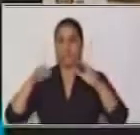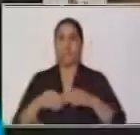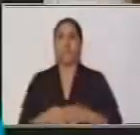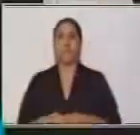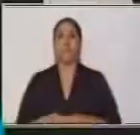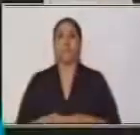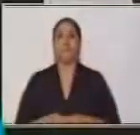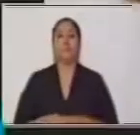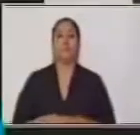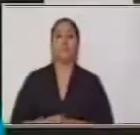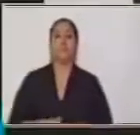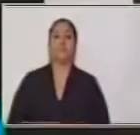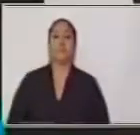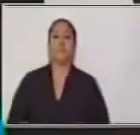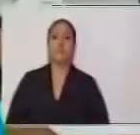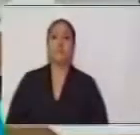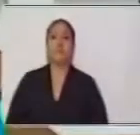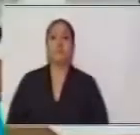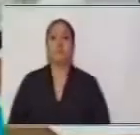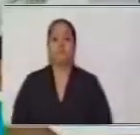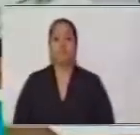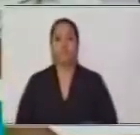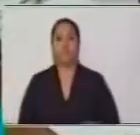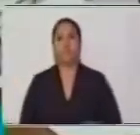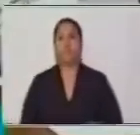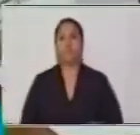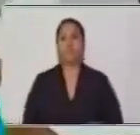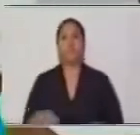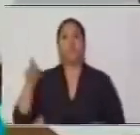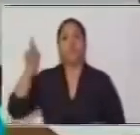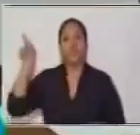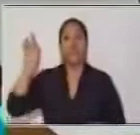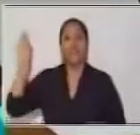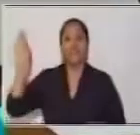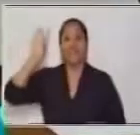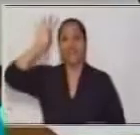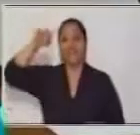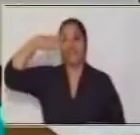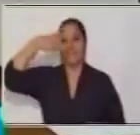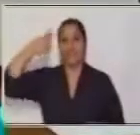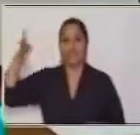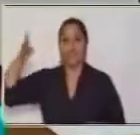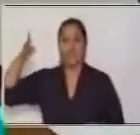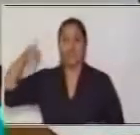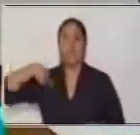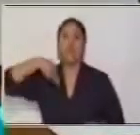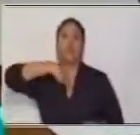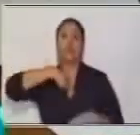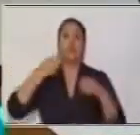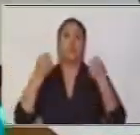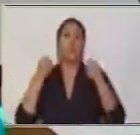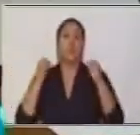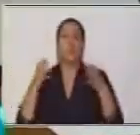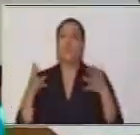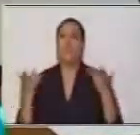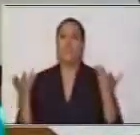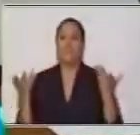Bueno, así de sencillo. En esa tablita de proporcionalidad, vamos a hacer lo siguiente.